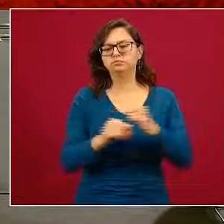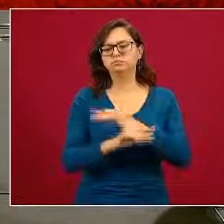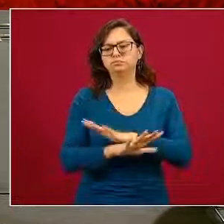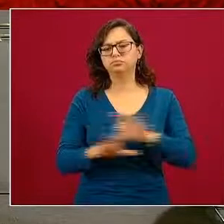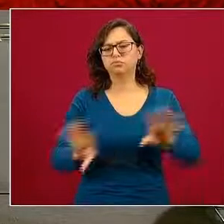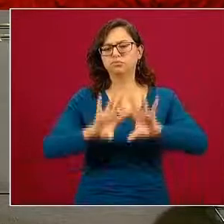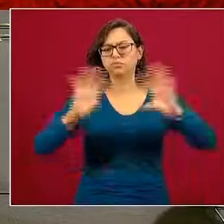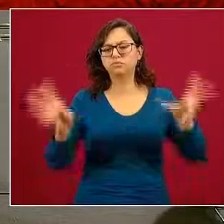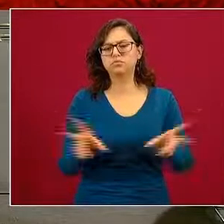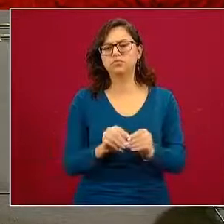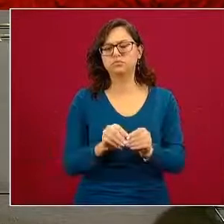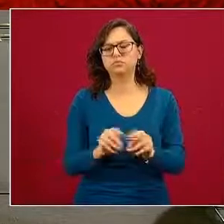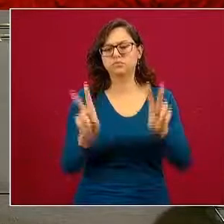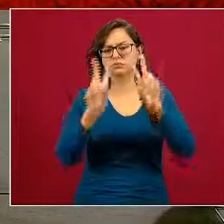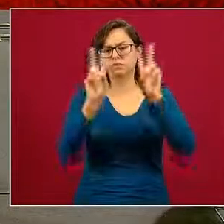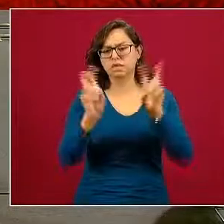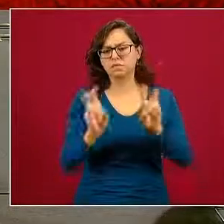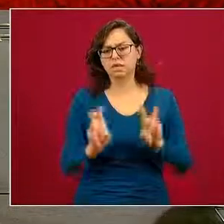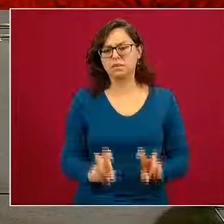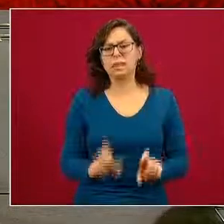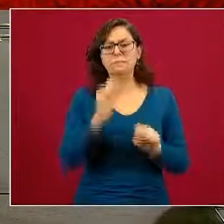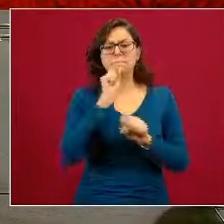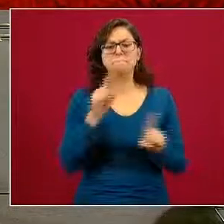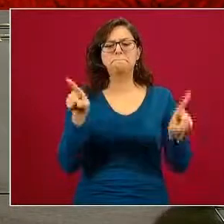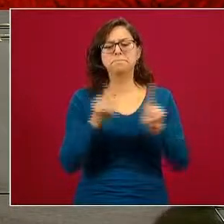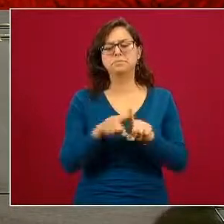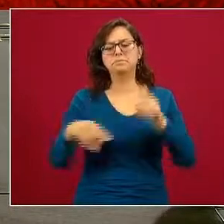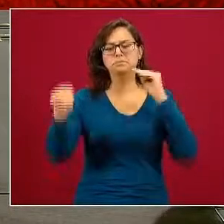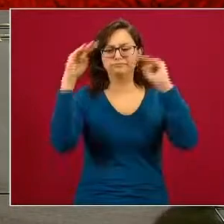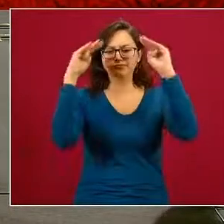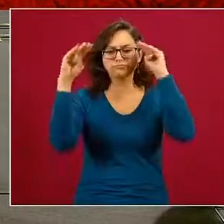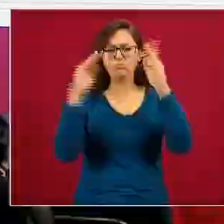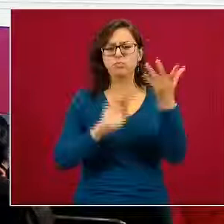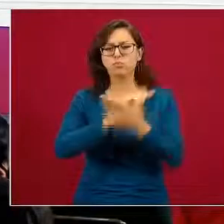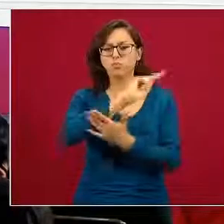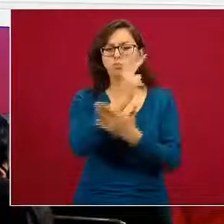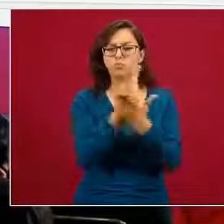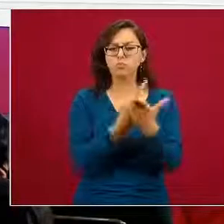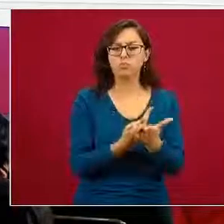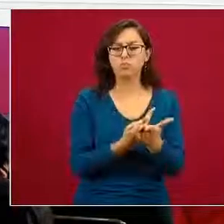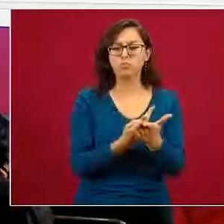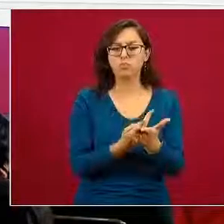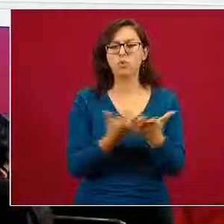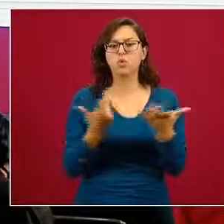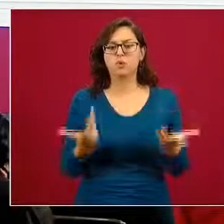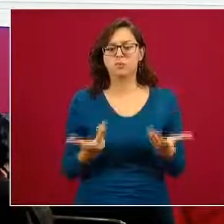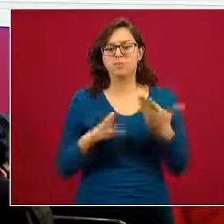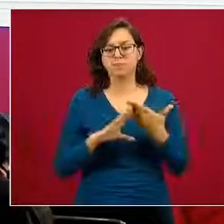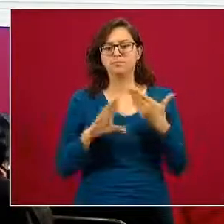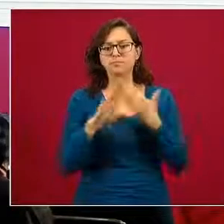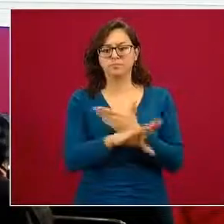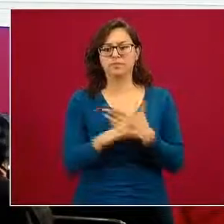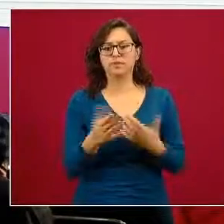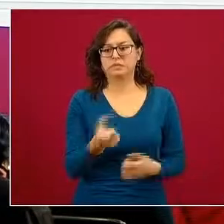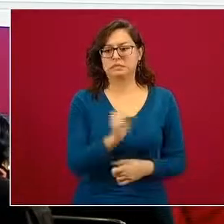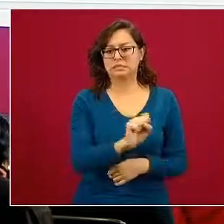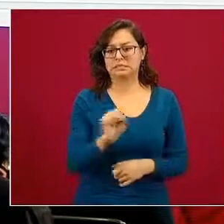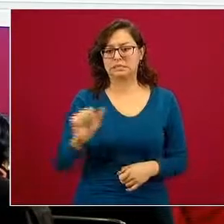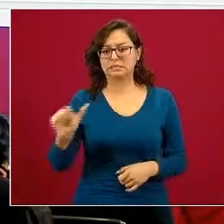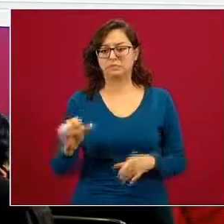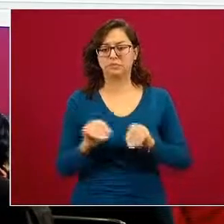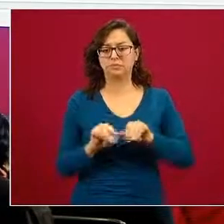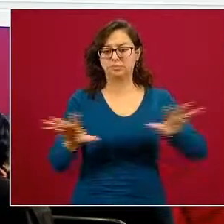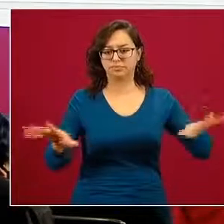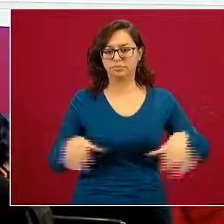del tema y algunas reflexiones sobre lo que es el programa de prevención que está lanzando ahora la Secretaría de Salud. La siguiente,